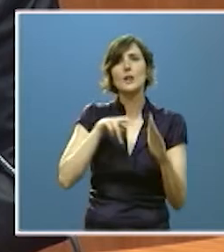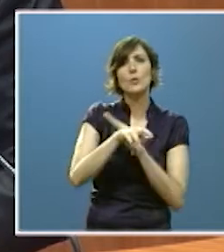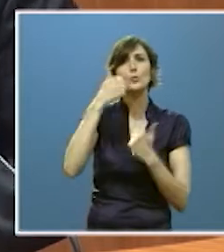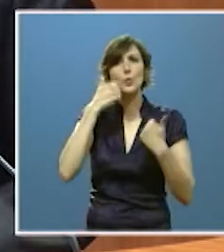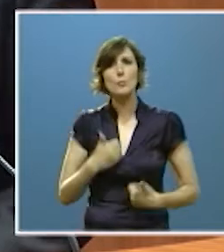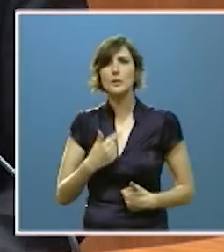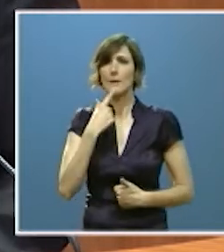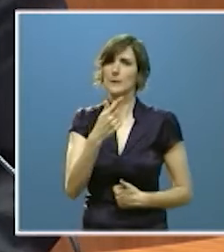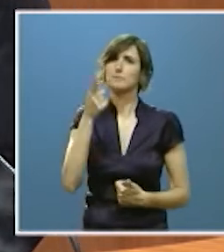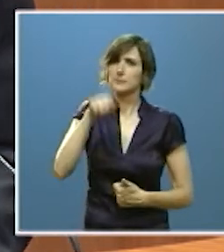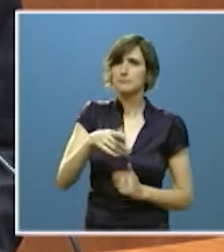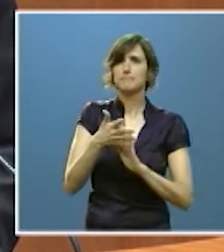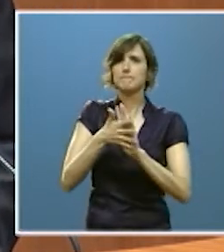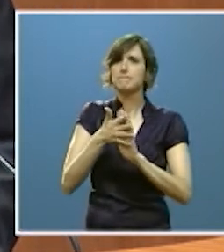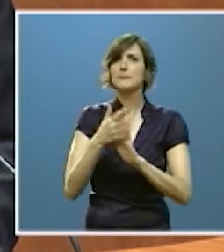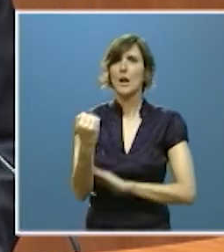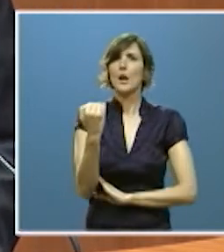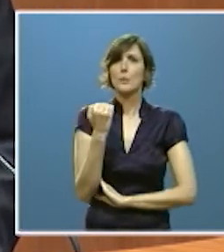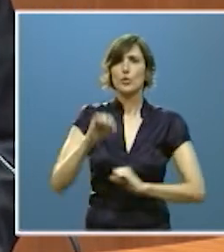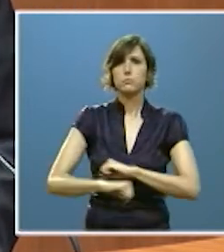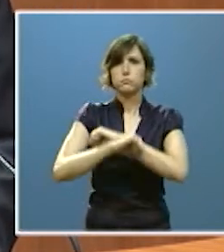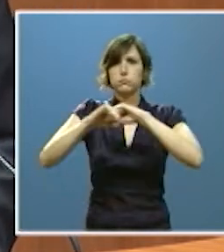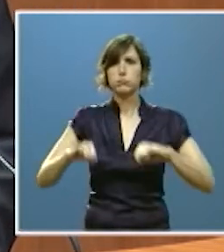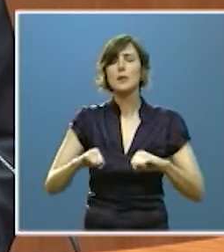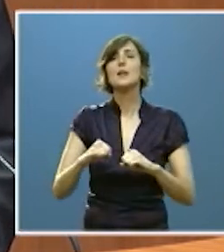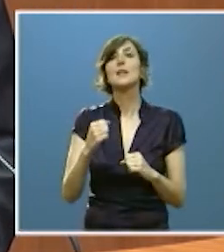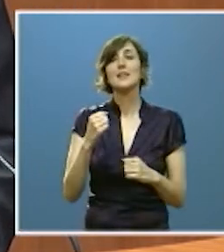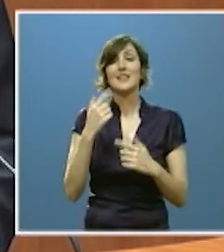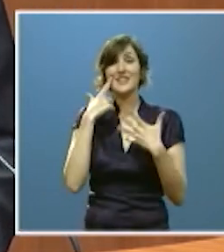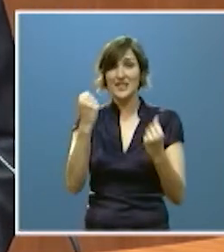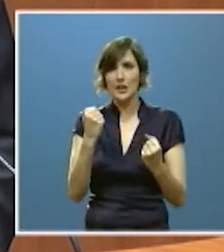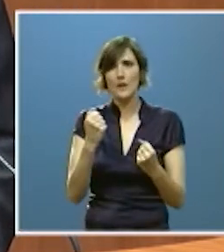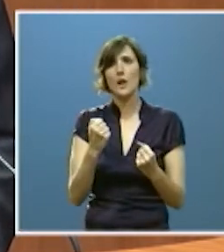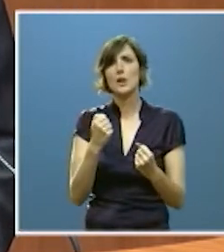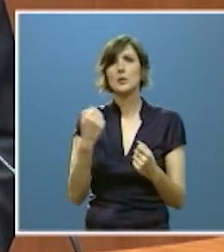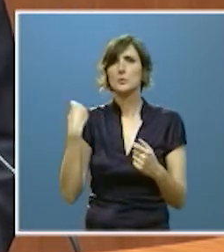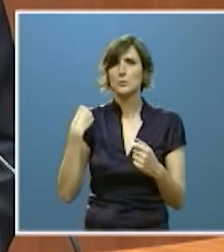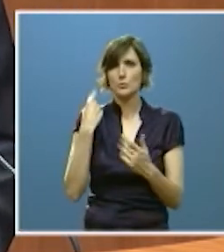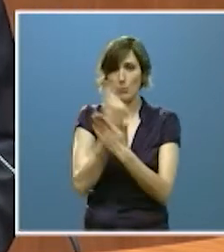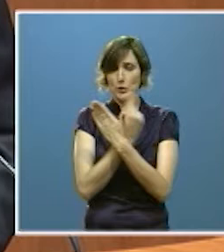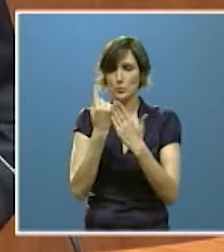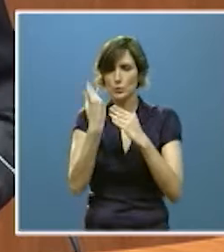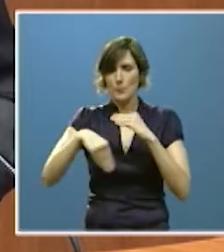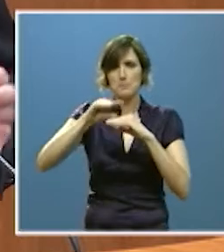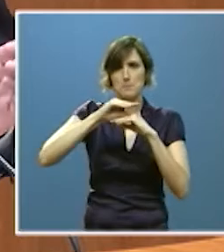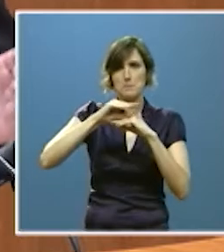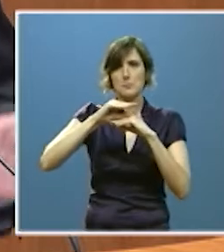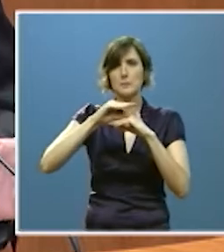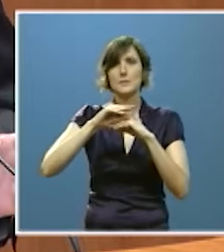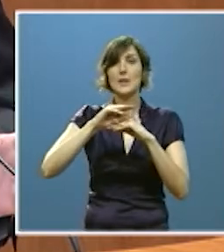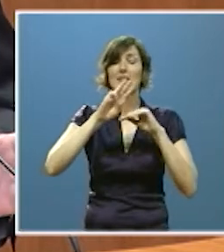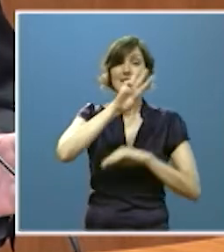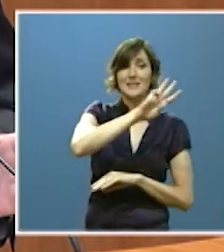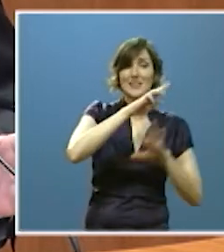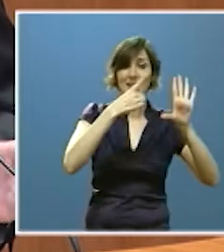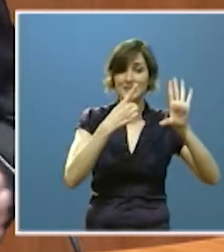fortalecimiento la sanidad ha aumentado su peso en nuestro gasto no financiero en el presupuesto pasando del 36